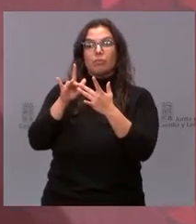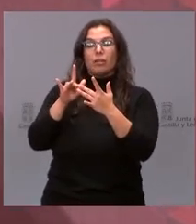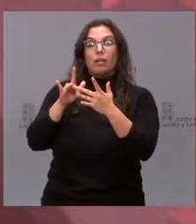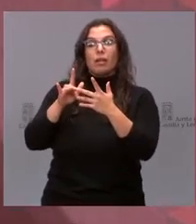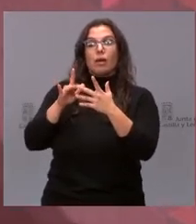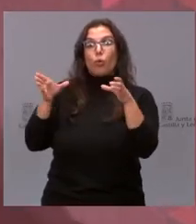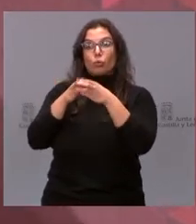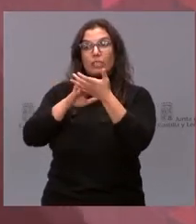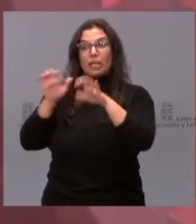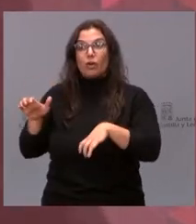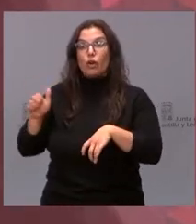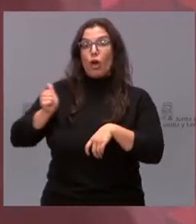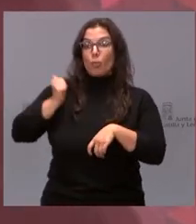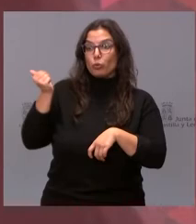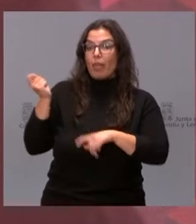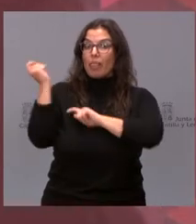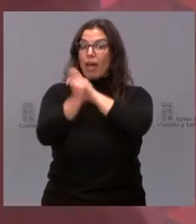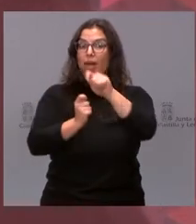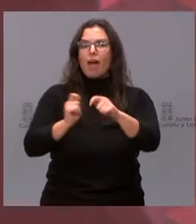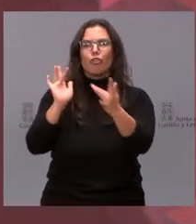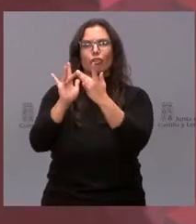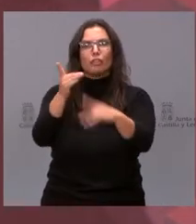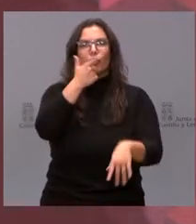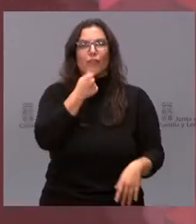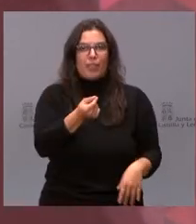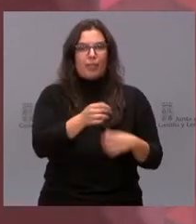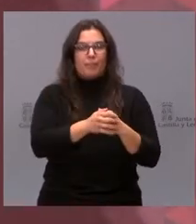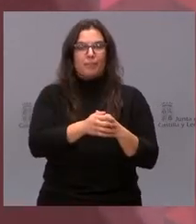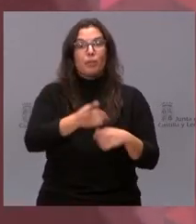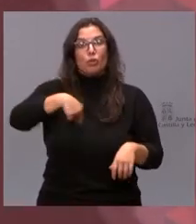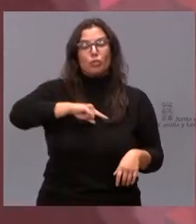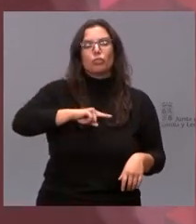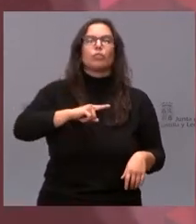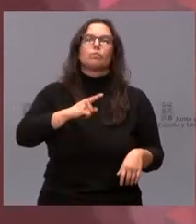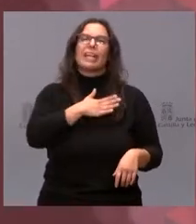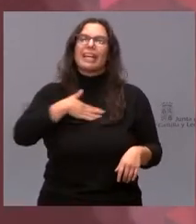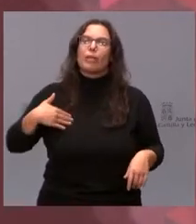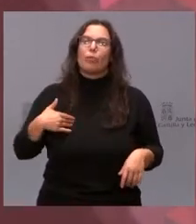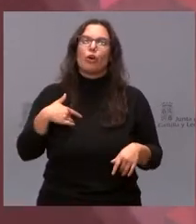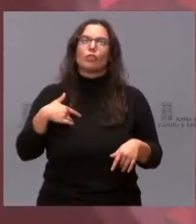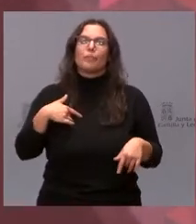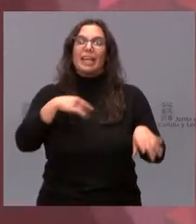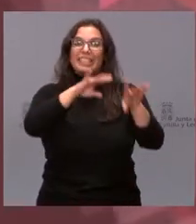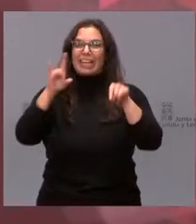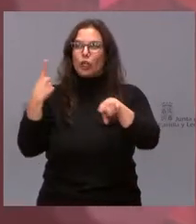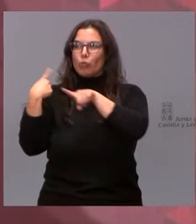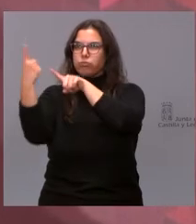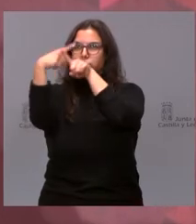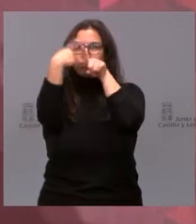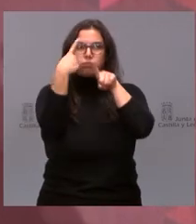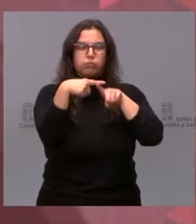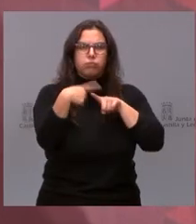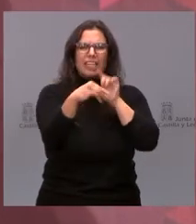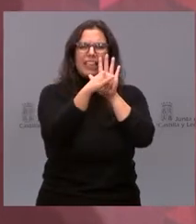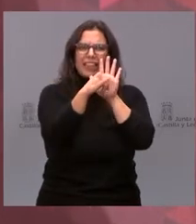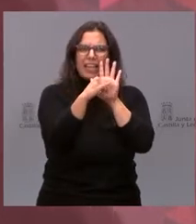la Junta de Castilla y León. Queremos tener una presencia mayor, más cercana en el territorio, con la expansión